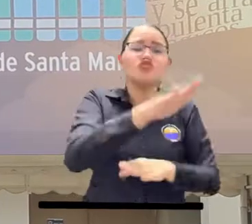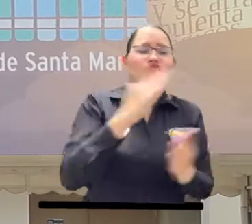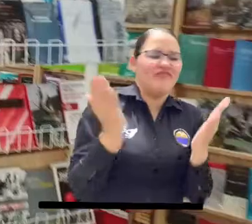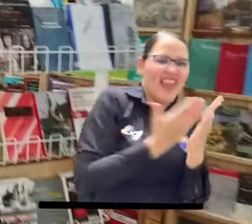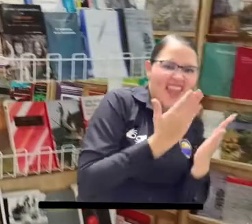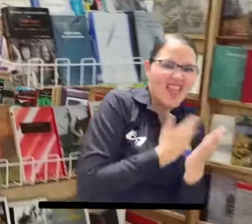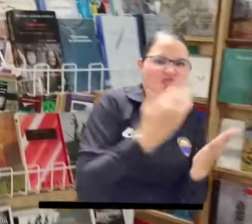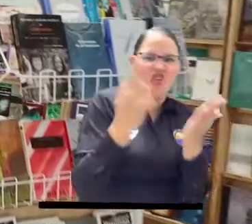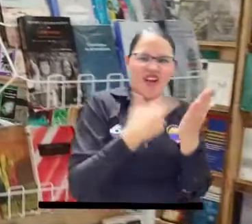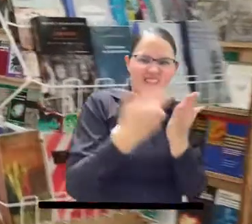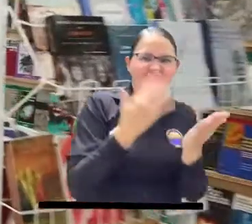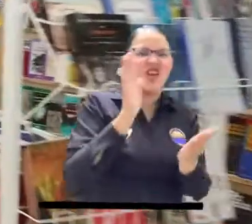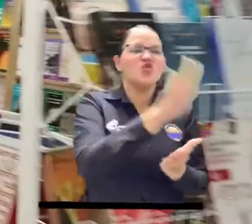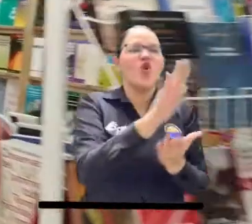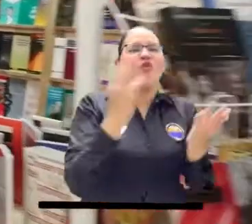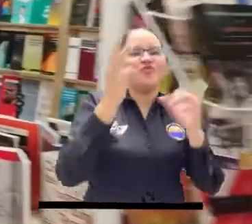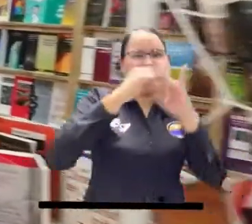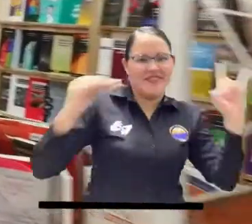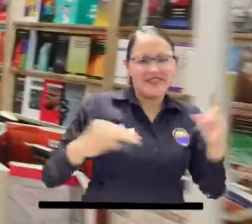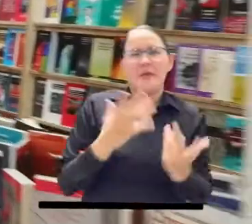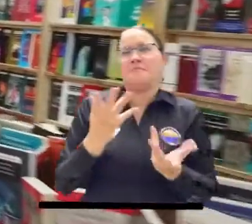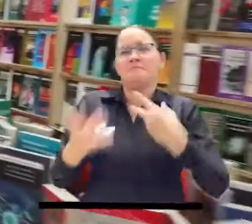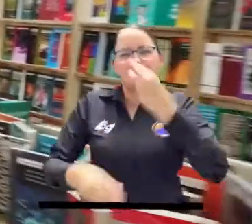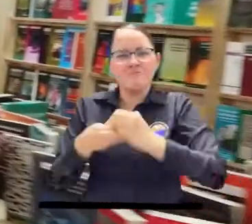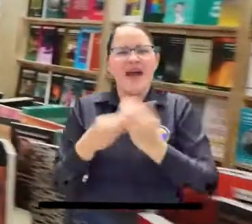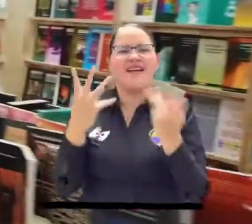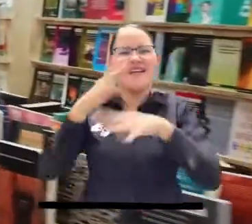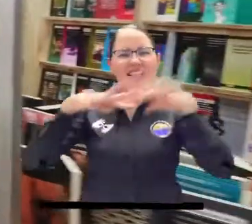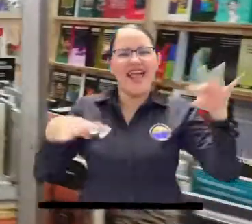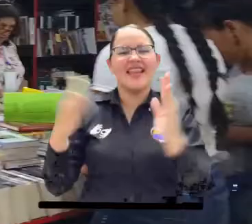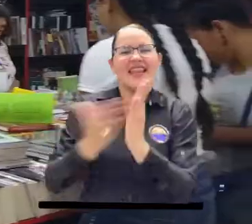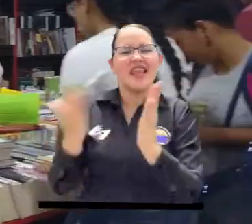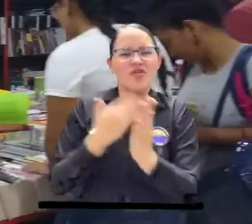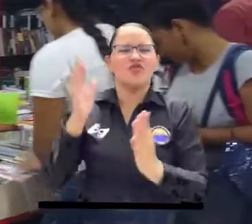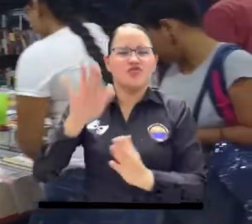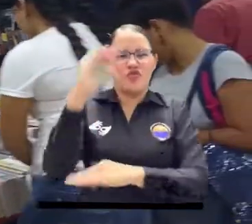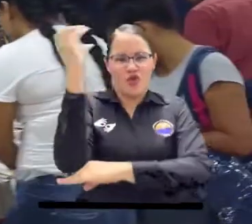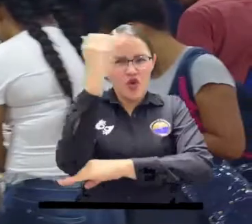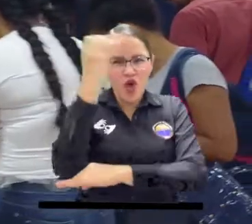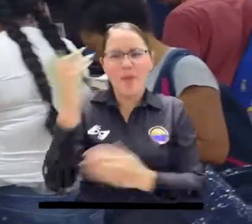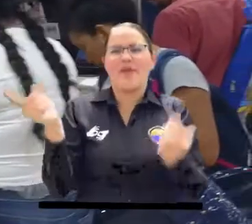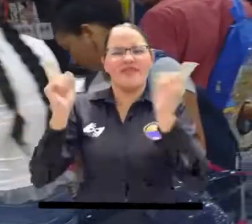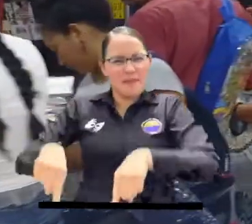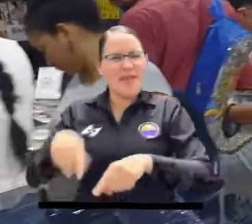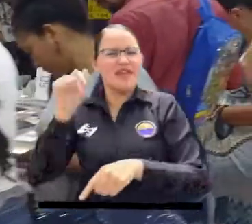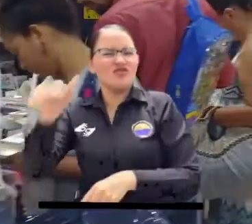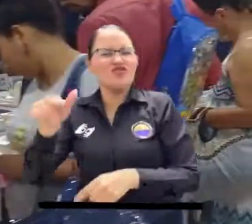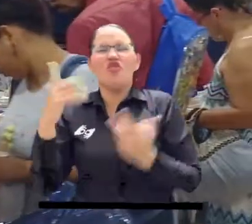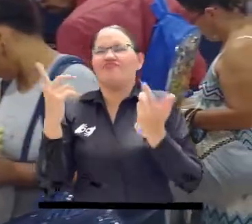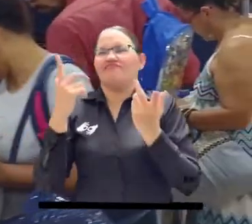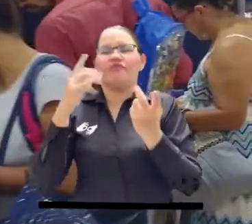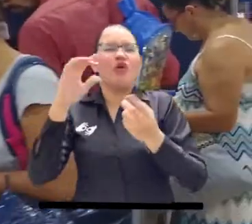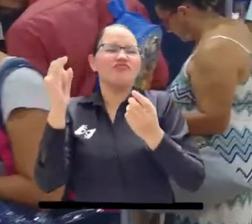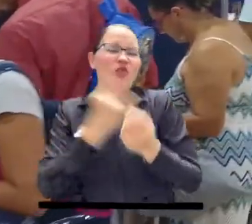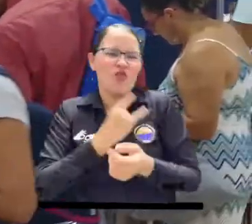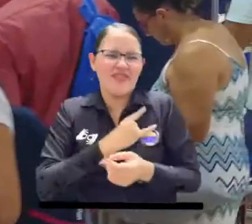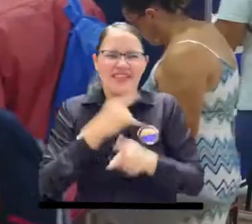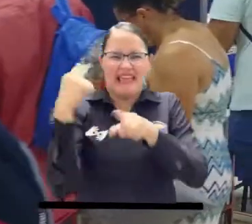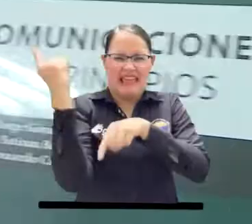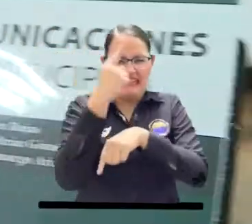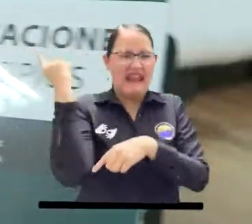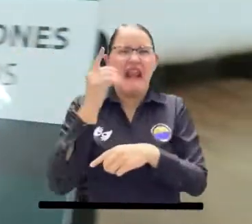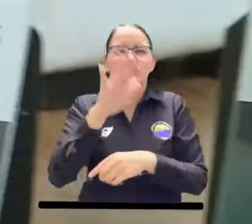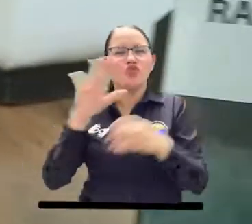apoyan como la Cámara Colombiana del Libro, la Red de Ferias del Libro de Colombia, la Asociación de Editoriales Universitarias de Colombia,